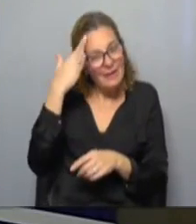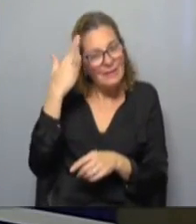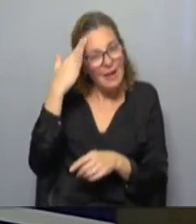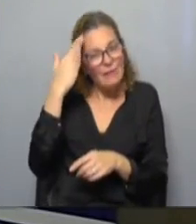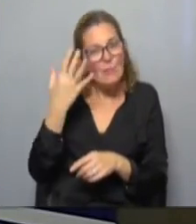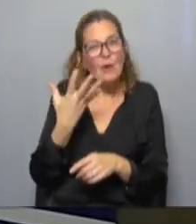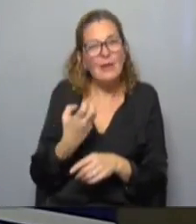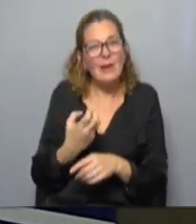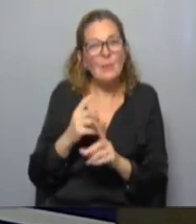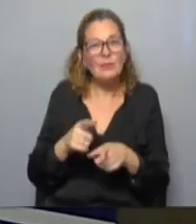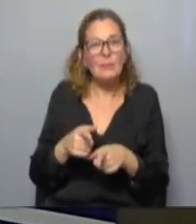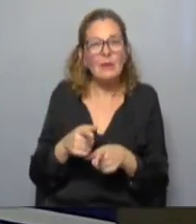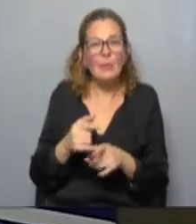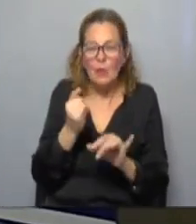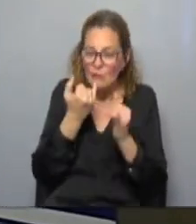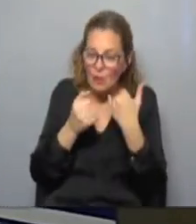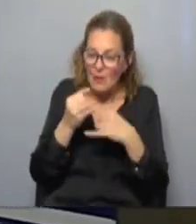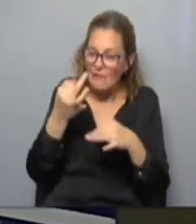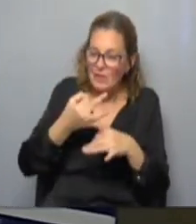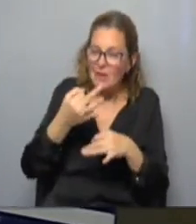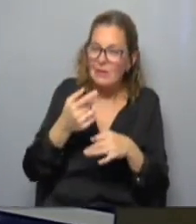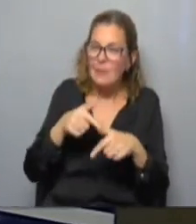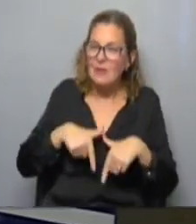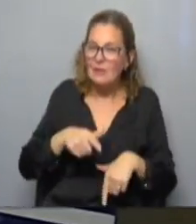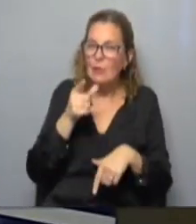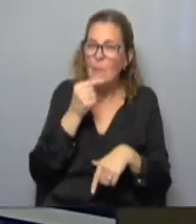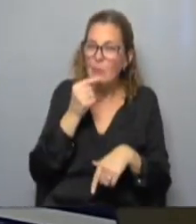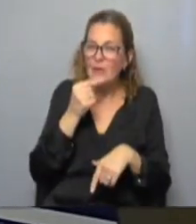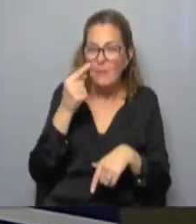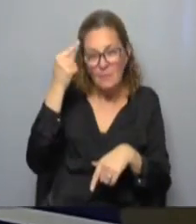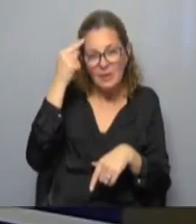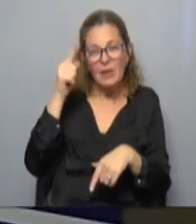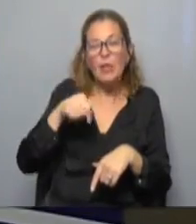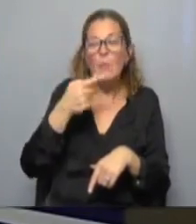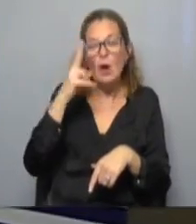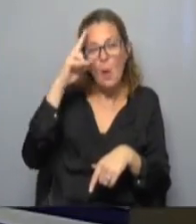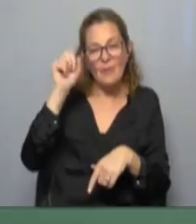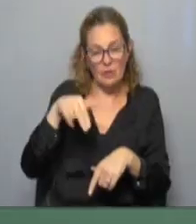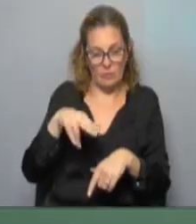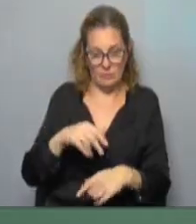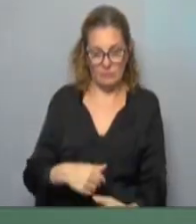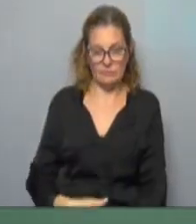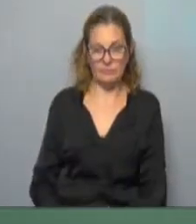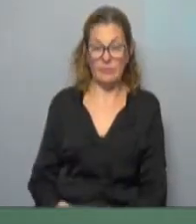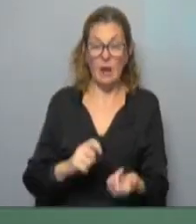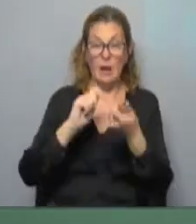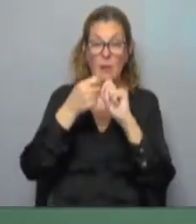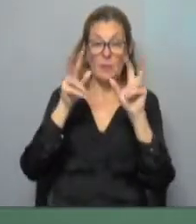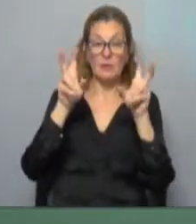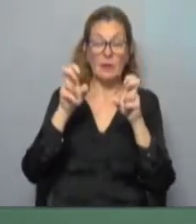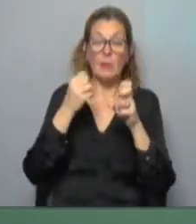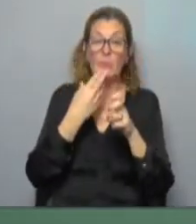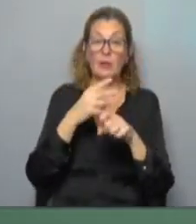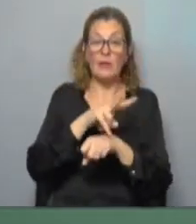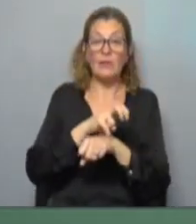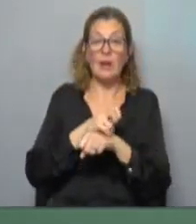informarnos bien de lo que el ministro piensa para luego opinar. Ahora cambiamos de tema porque